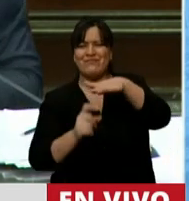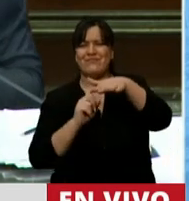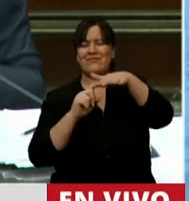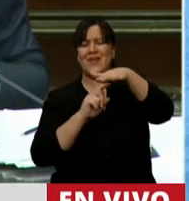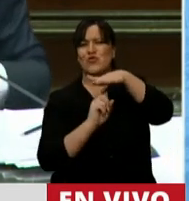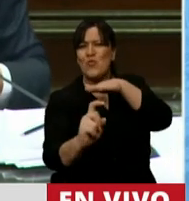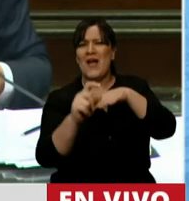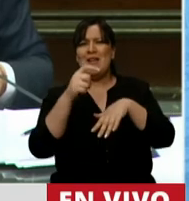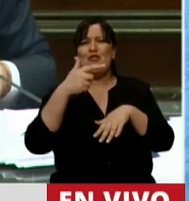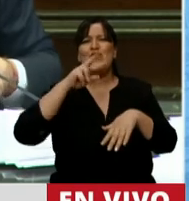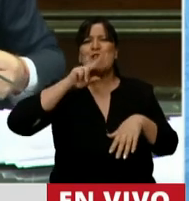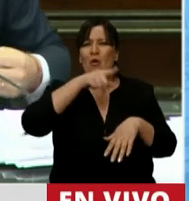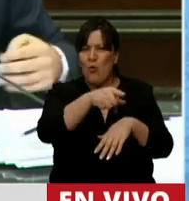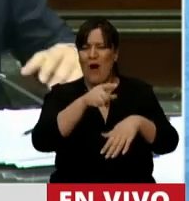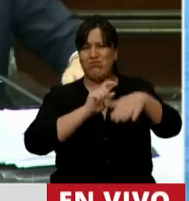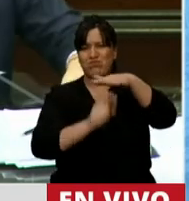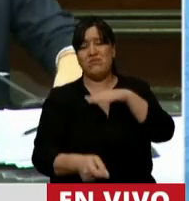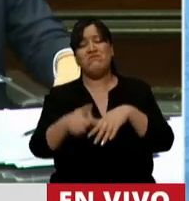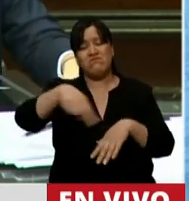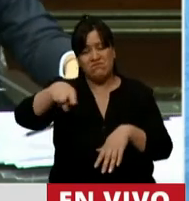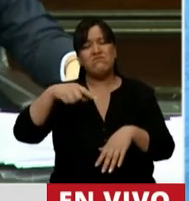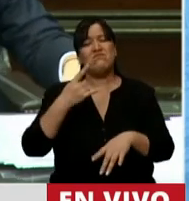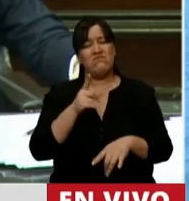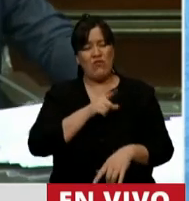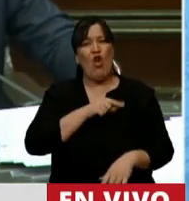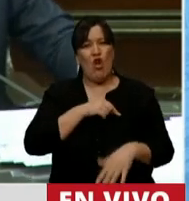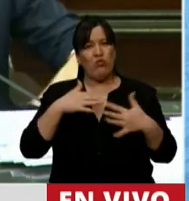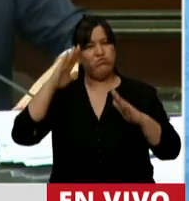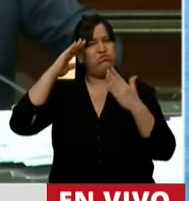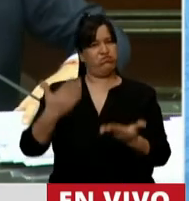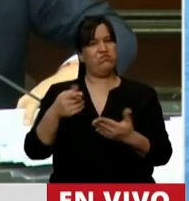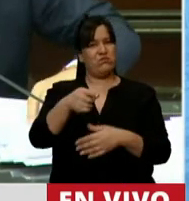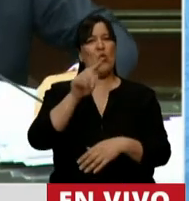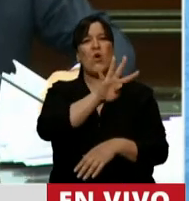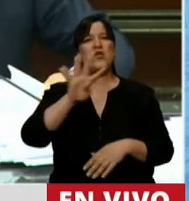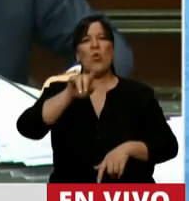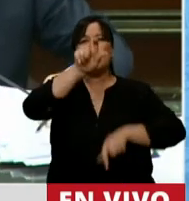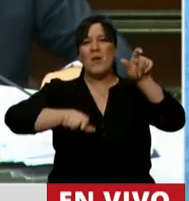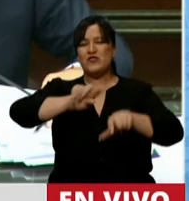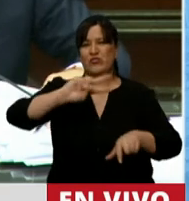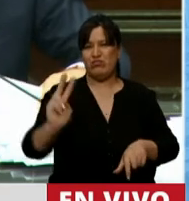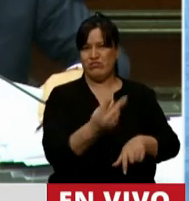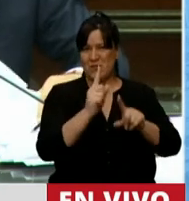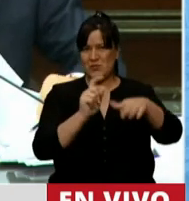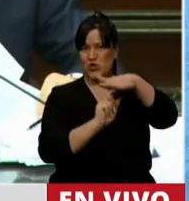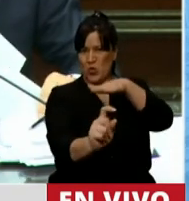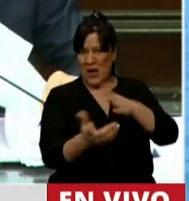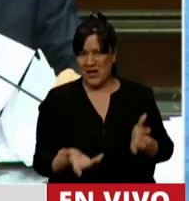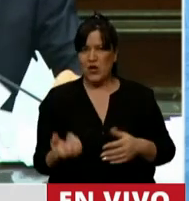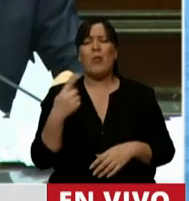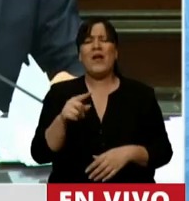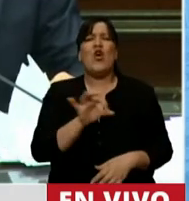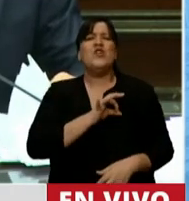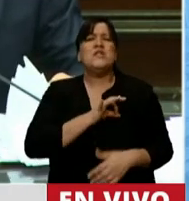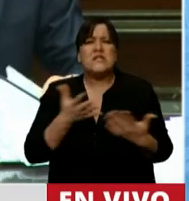Ara San Juan, que siempre lo recordamos con dolor por los 44 argentinos muertos allí. Pero quiero